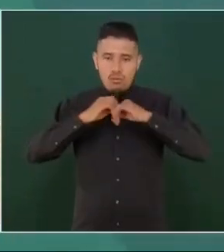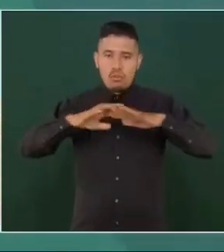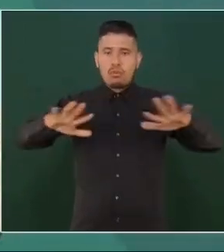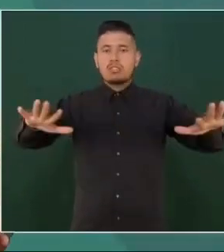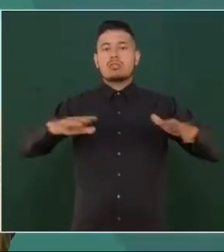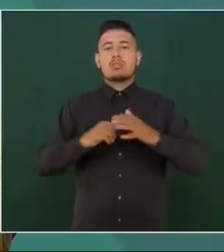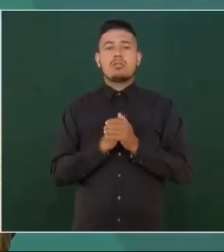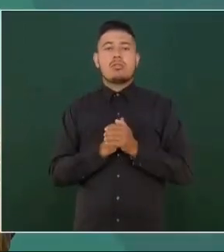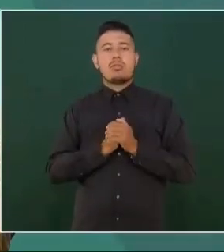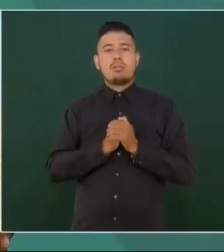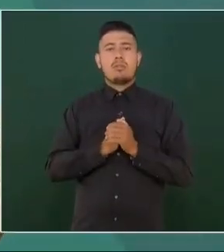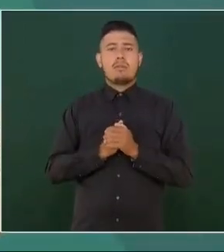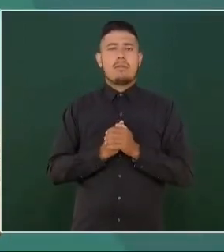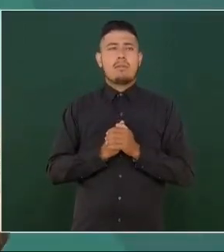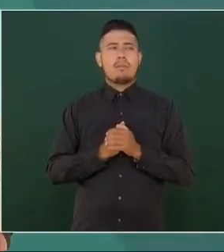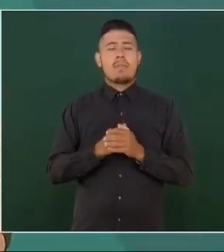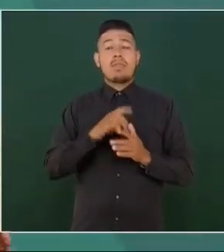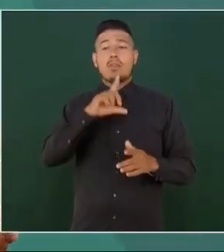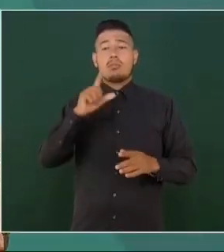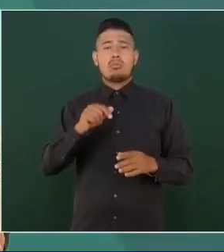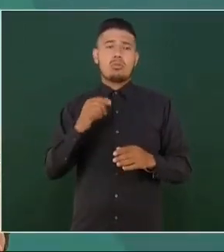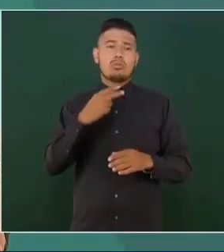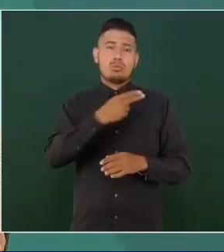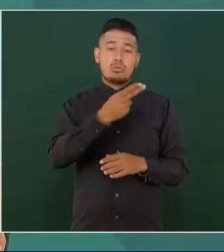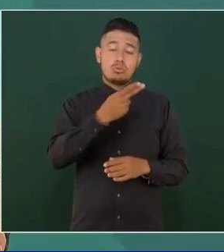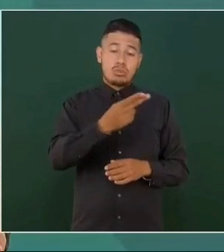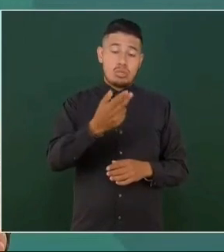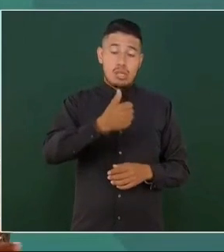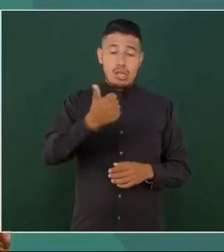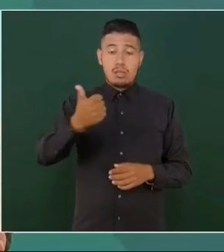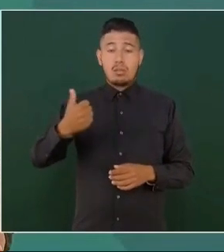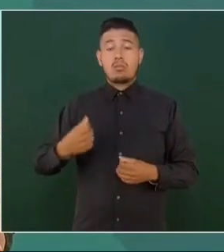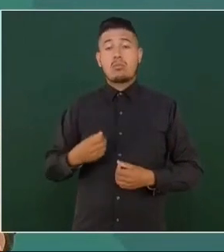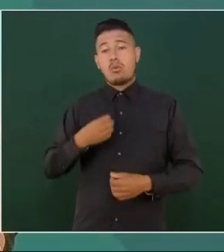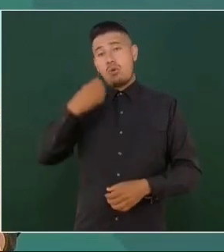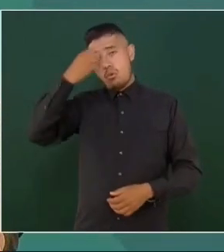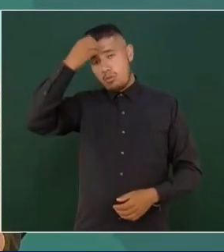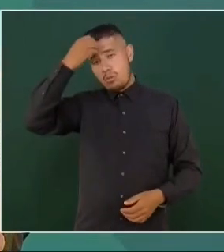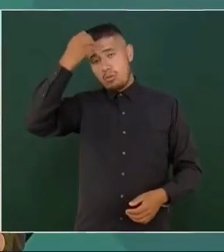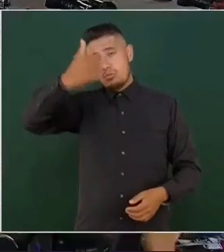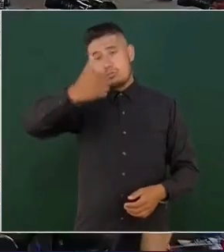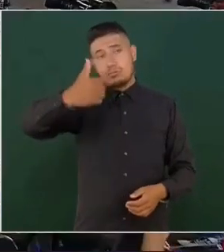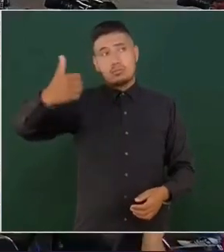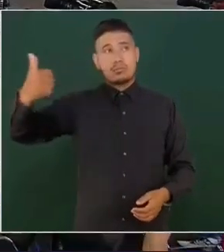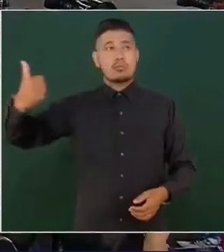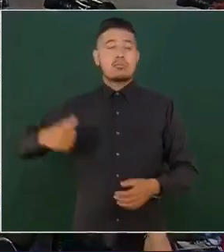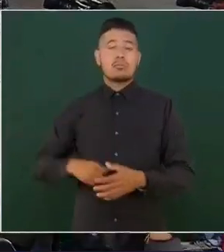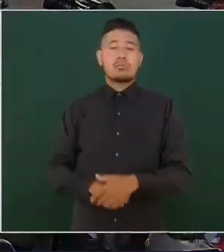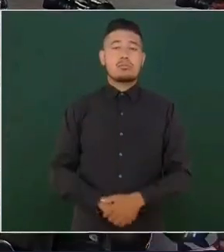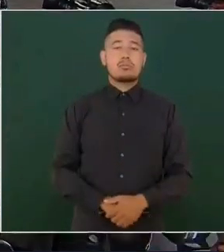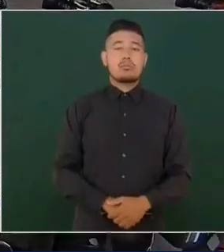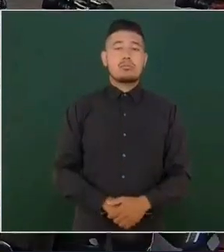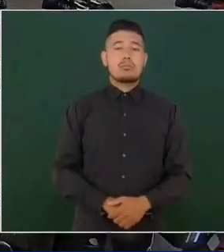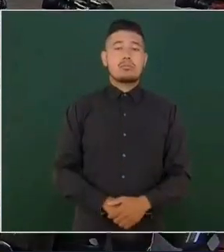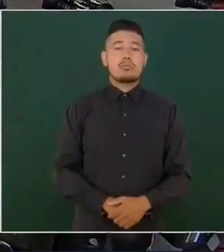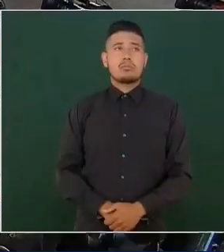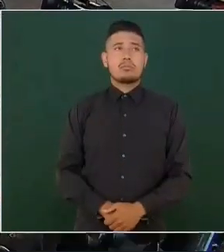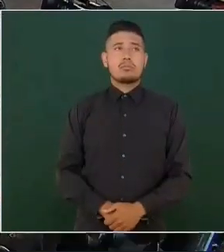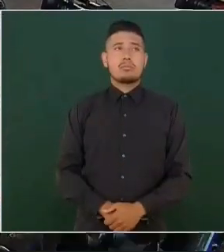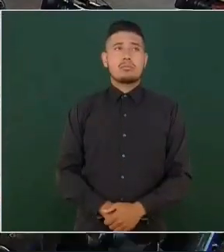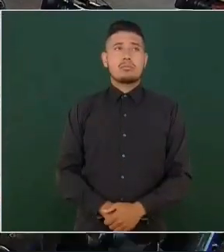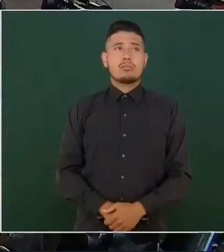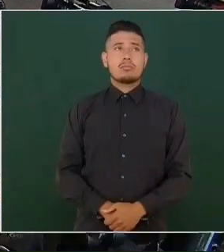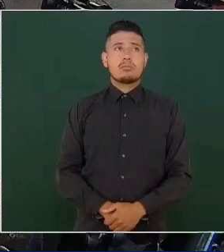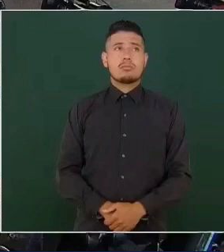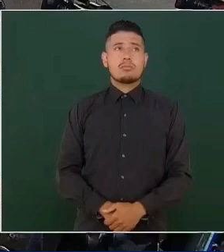que ellos ya posteriormente darán sus comentarios, sus opiniones sobre eso. La Sedena es una institución de Estado, no de partido. Si lo